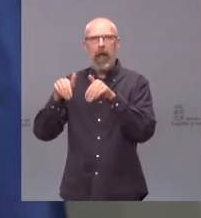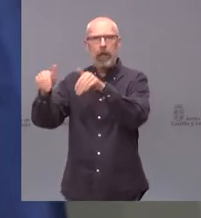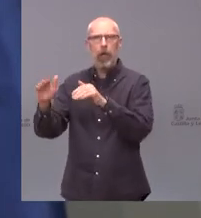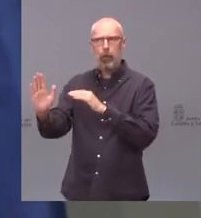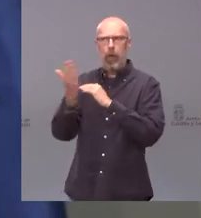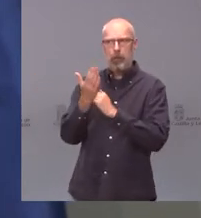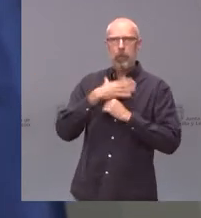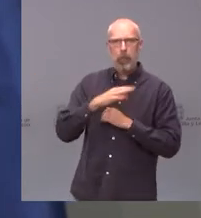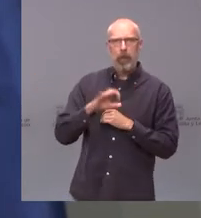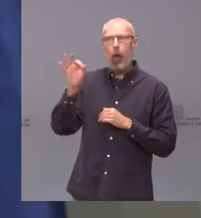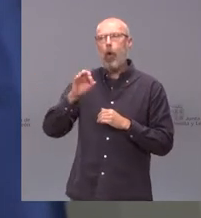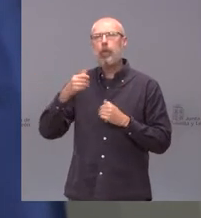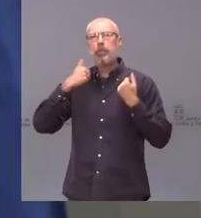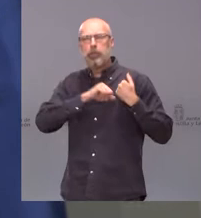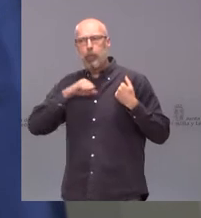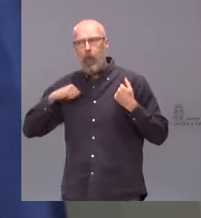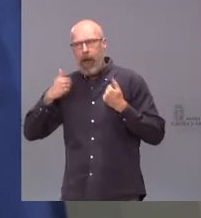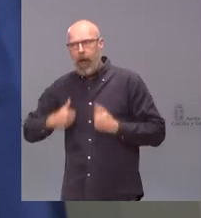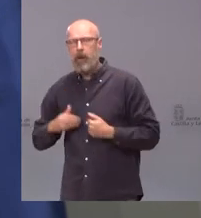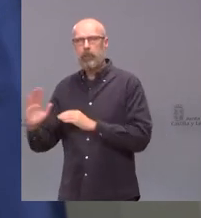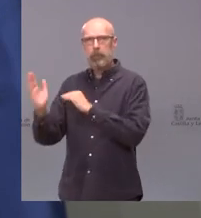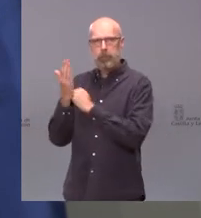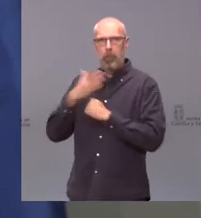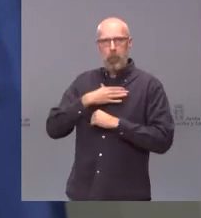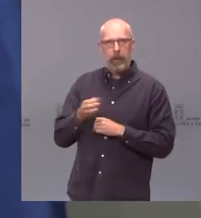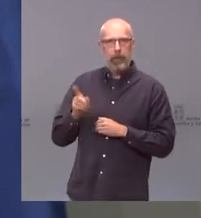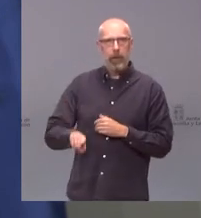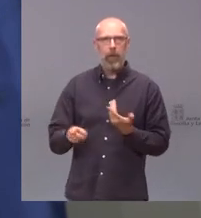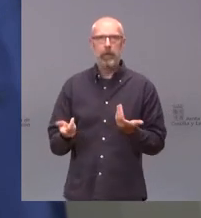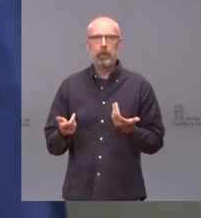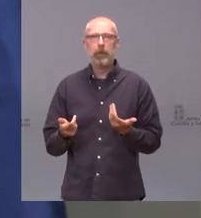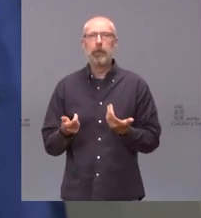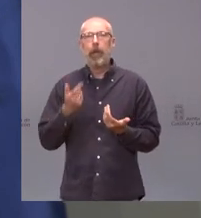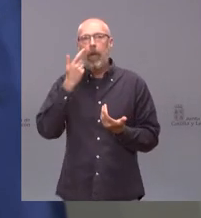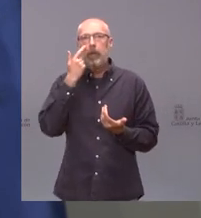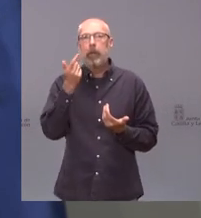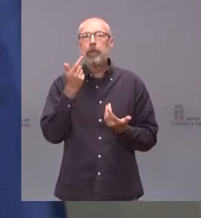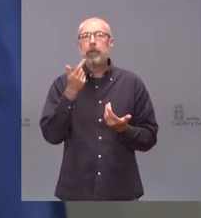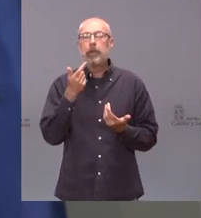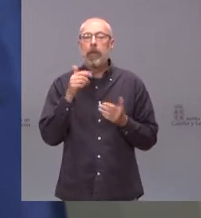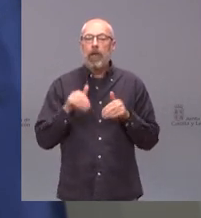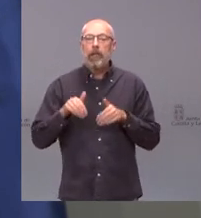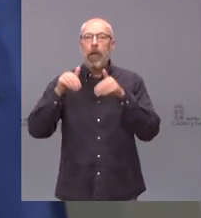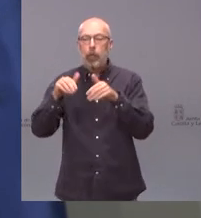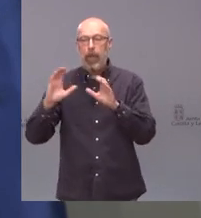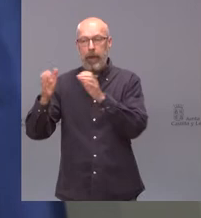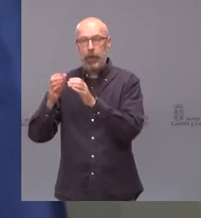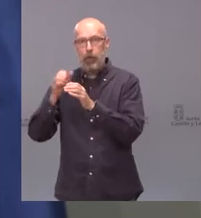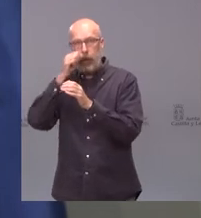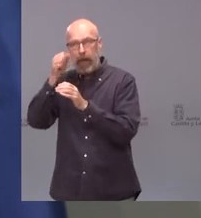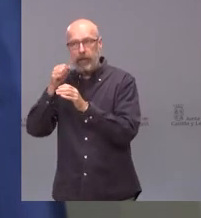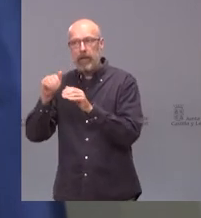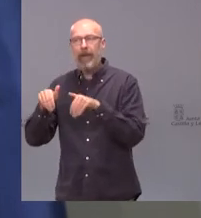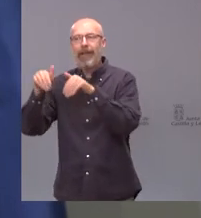personas físicas. Y habrá que preguntarse cuántas candidaturas, candidatas, mujeres, presentó el Partido Socialista si es que presentó alguna.